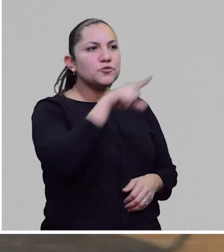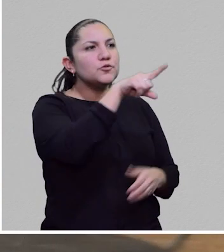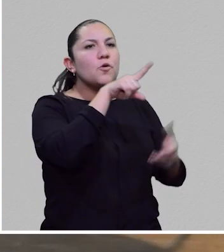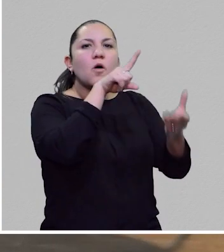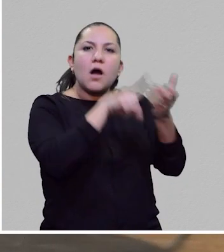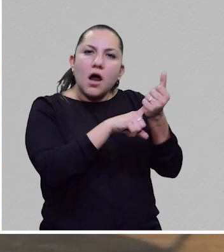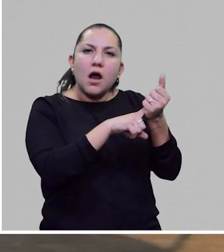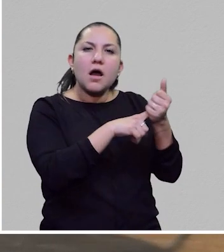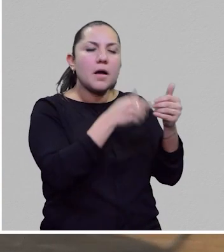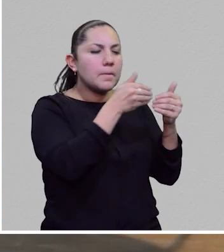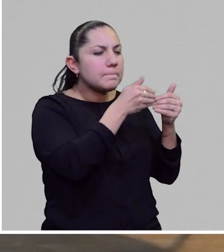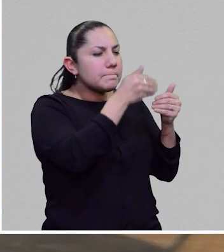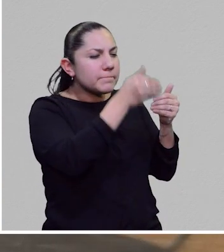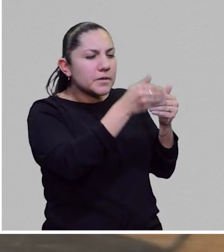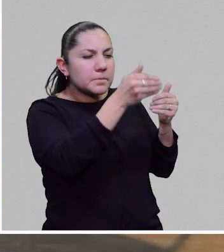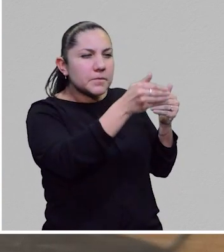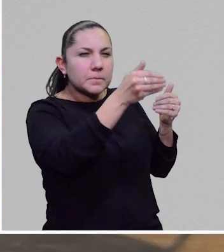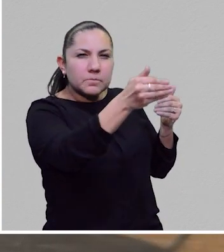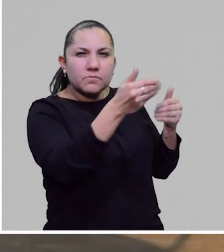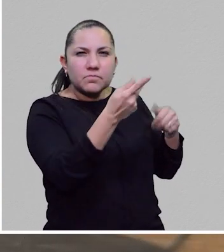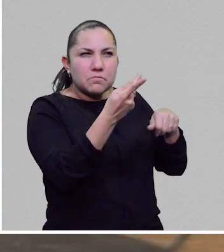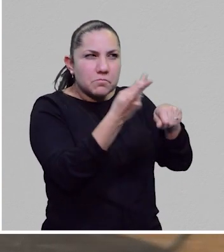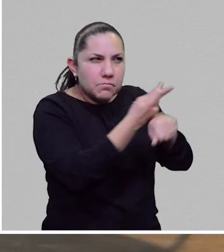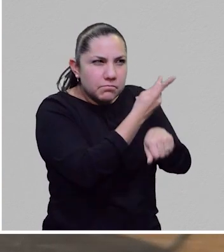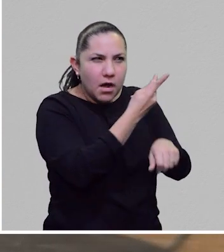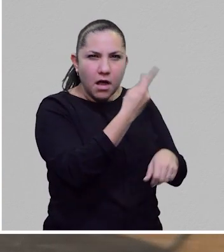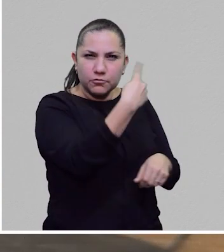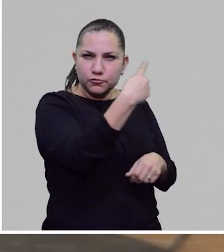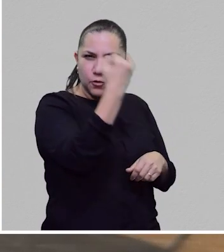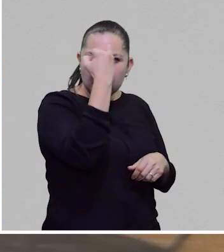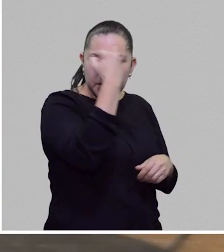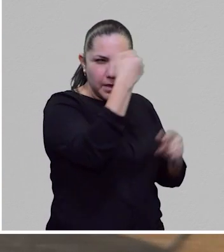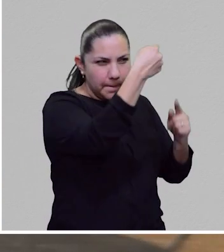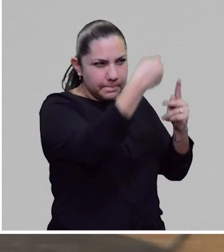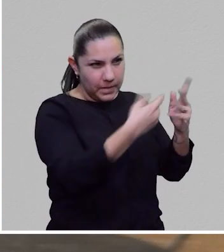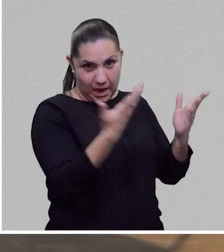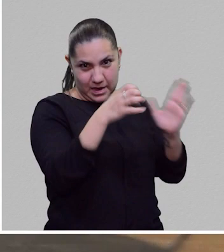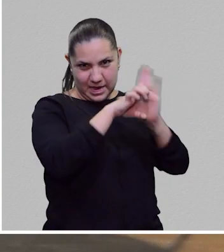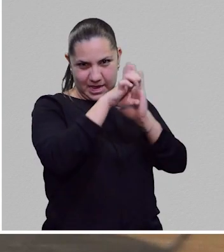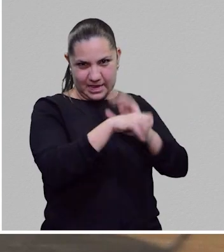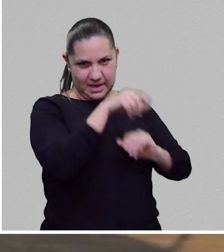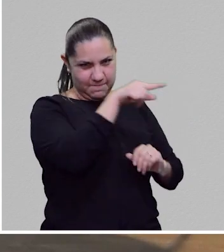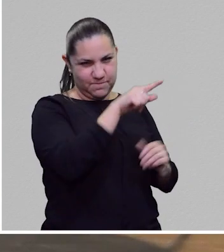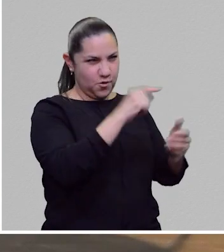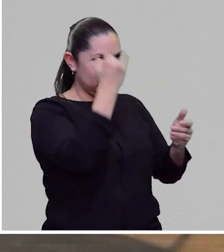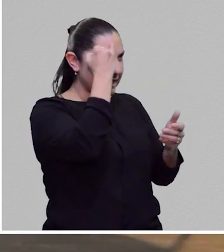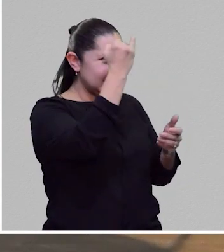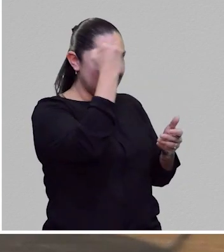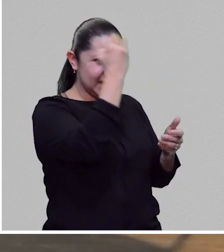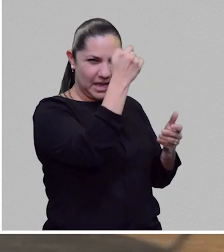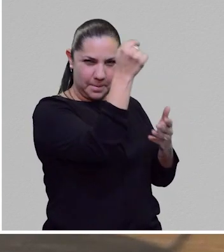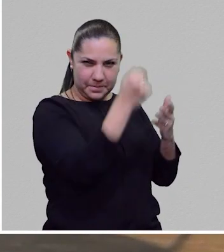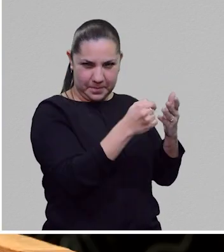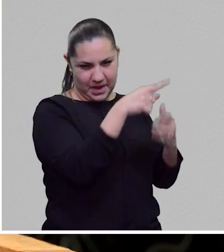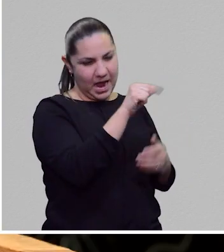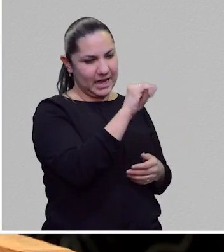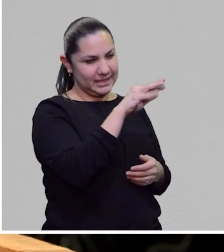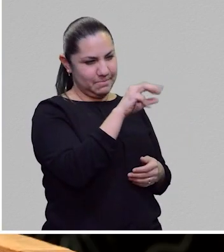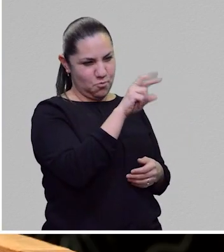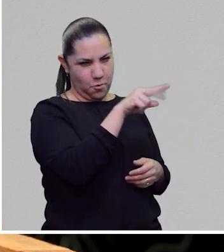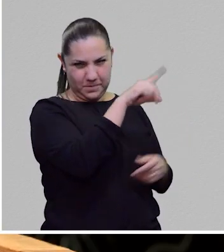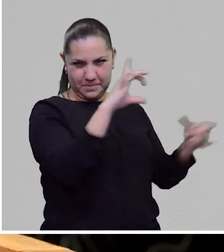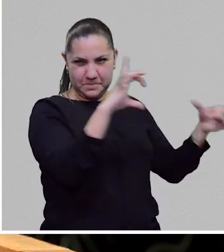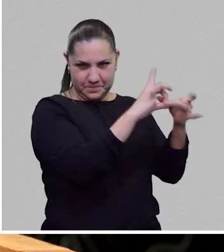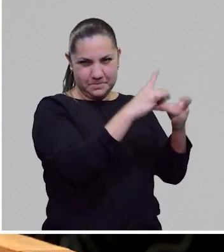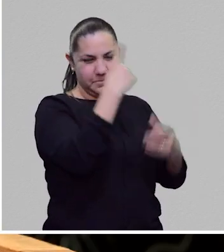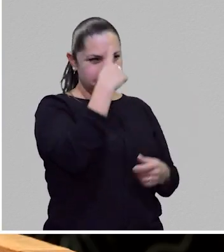por supuesto, son circuitos lógicos, pero desde Asimov esto de las tablas, o sea, lo que me hace pensar esto de las leyes de la robótica, es también en